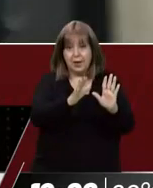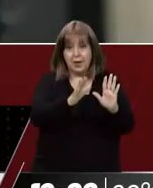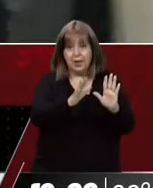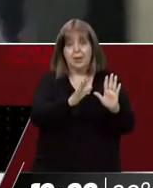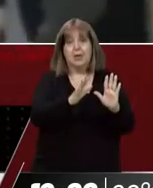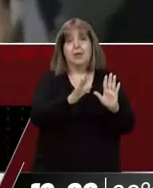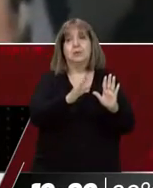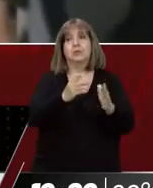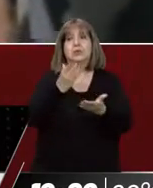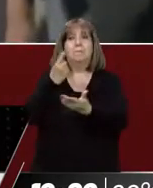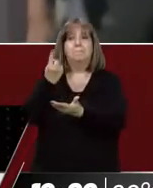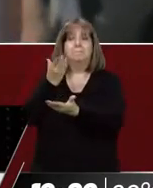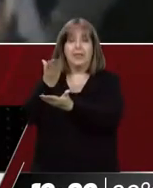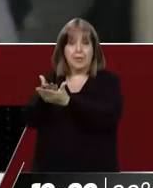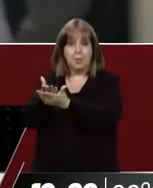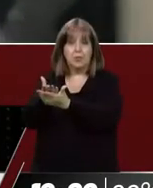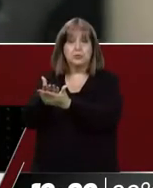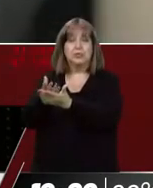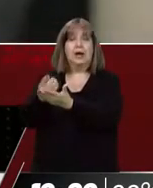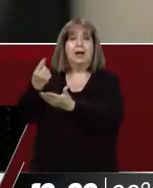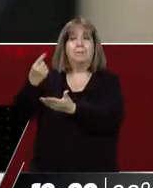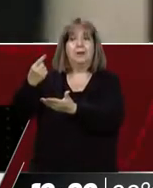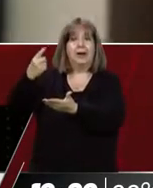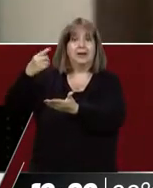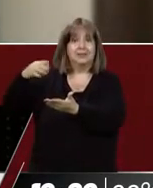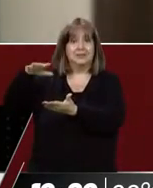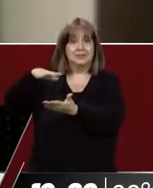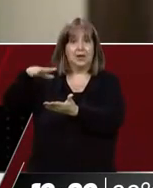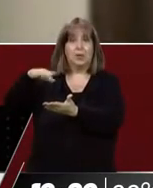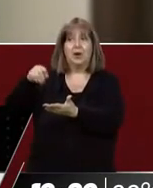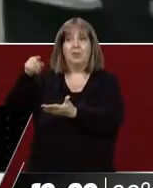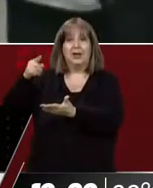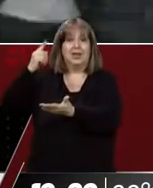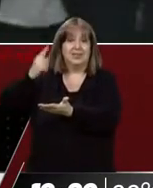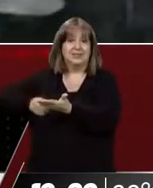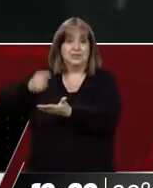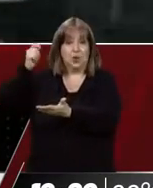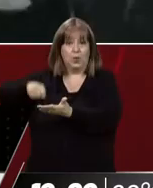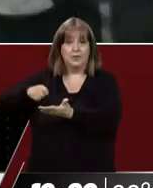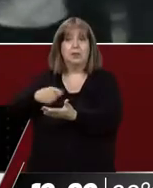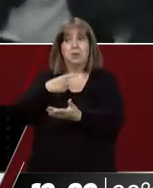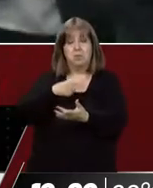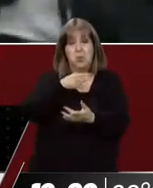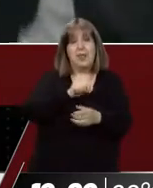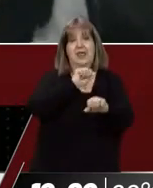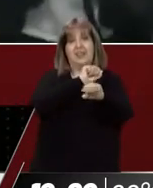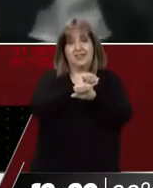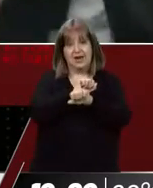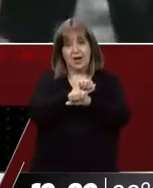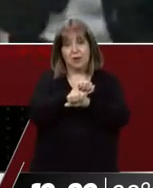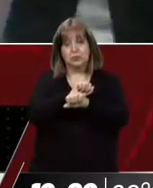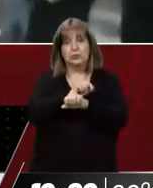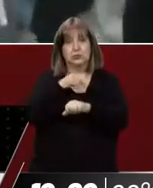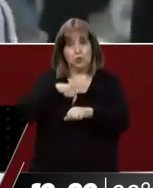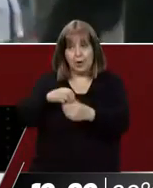instancia, quien tiene la potestad en este momento de ordenar o no la detención de los imputados. A raíz de esa presentación